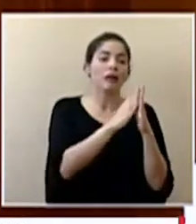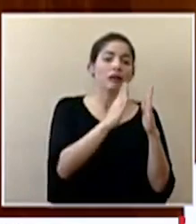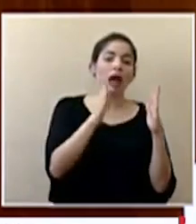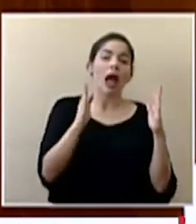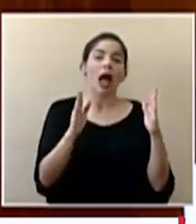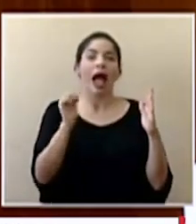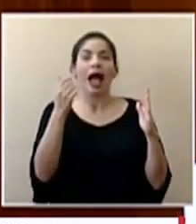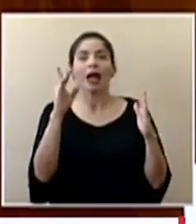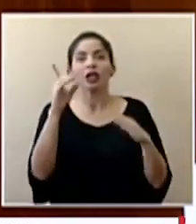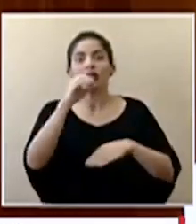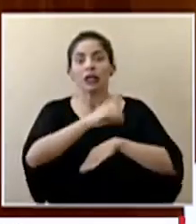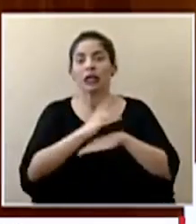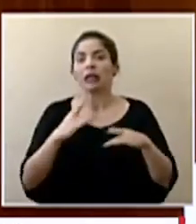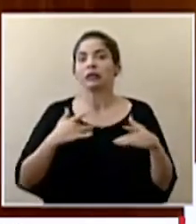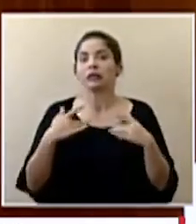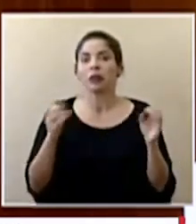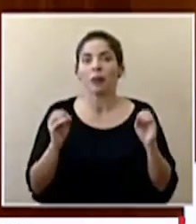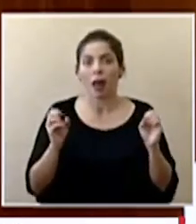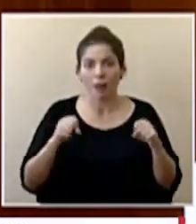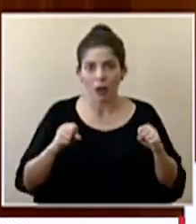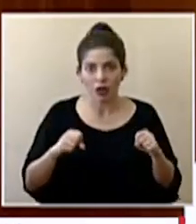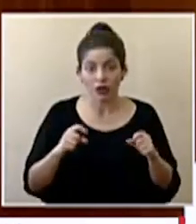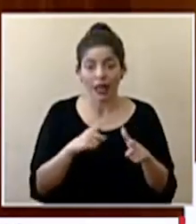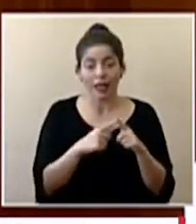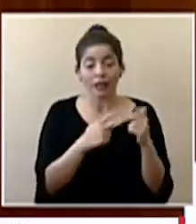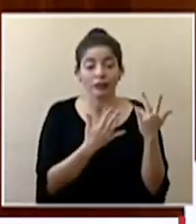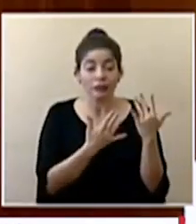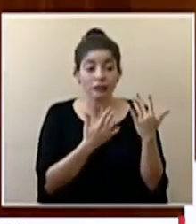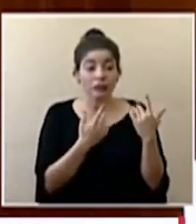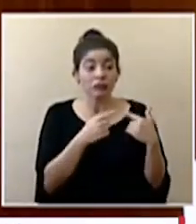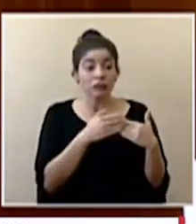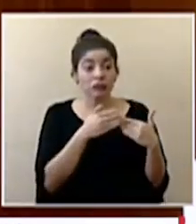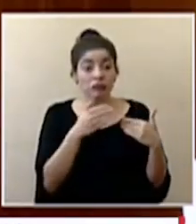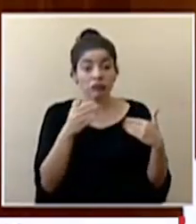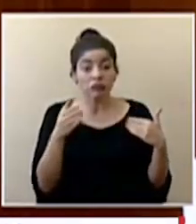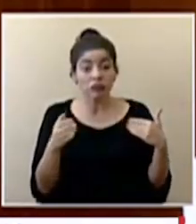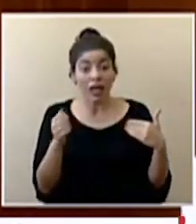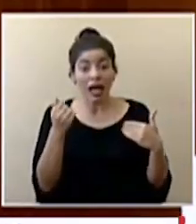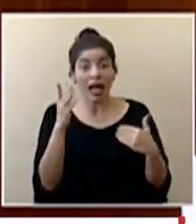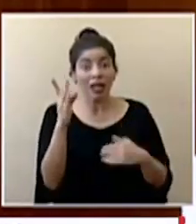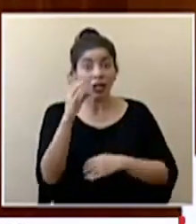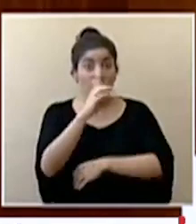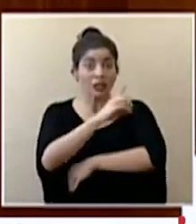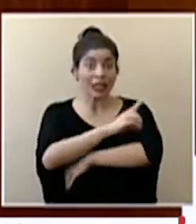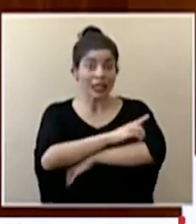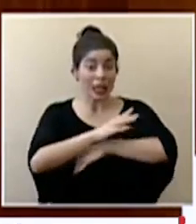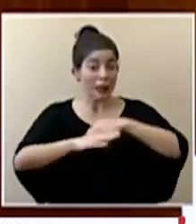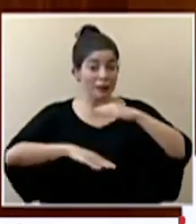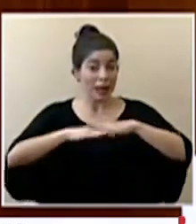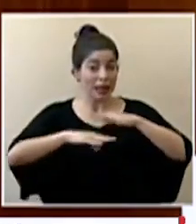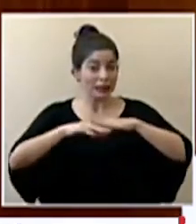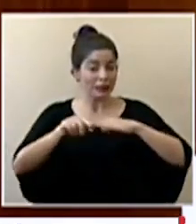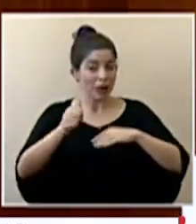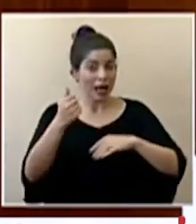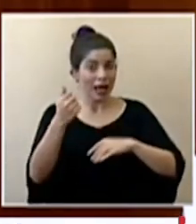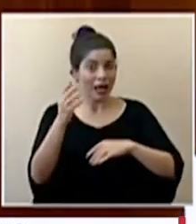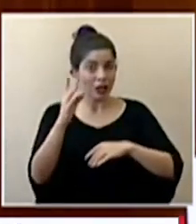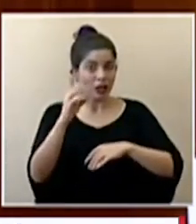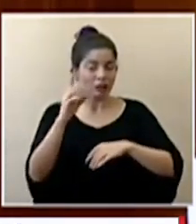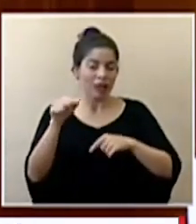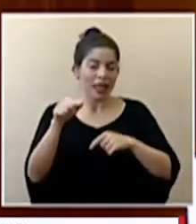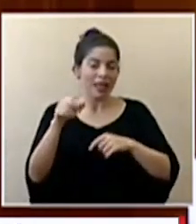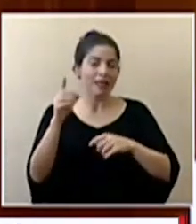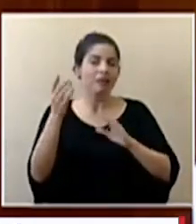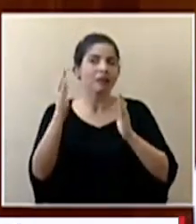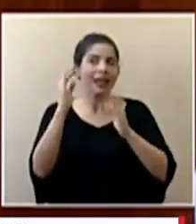punto de vista se da permiso ya para que la persona si no desarrolla síntomas en el periodo en el día máximo de incubación que se maneja a nivel